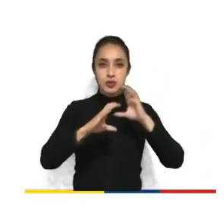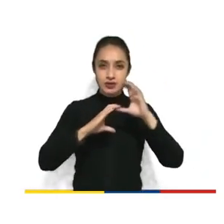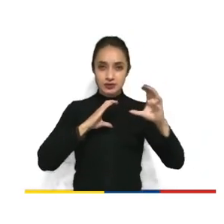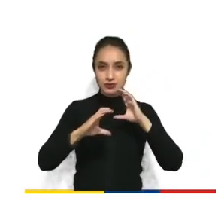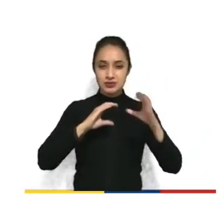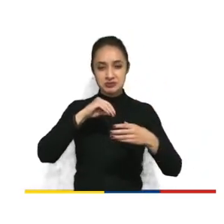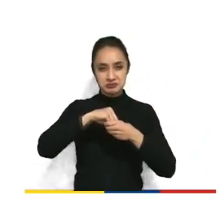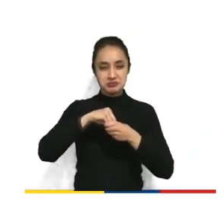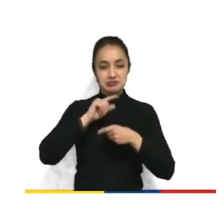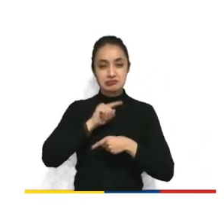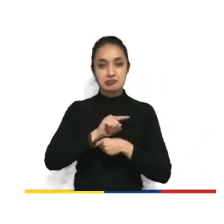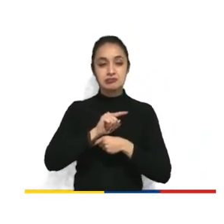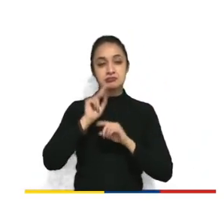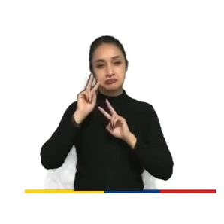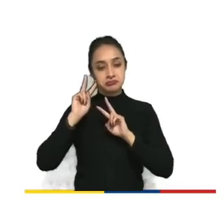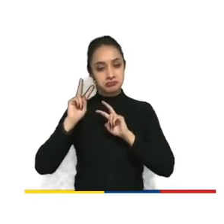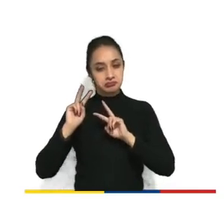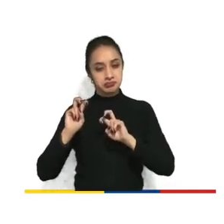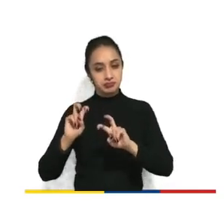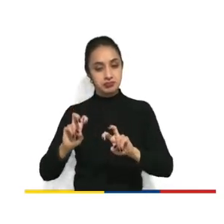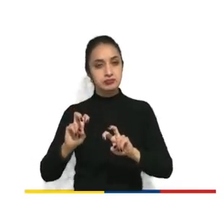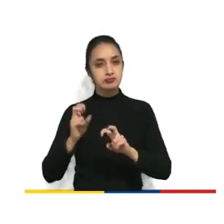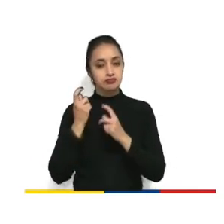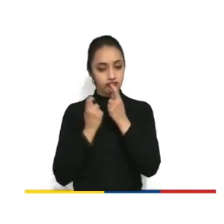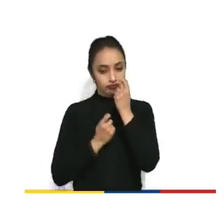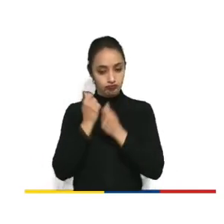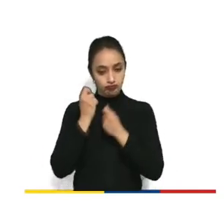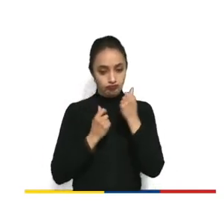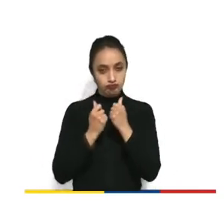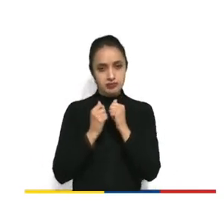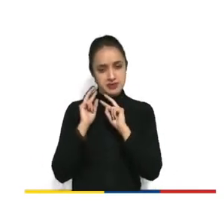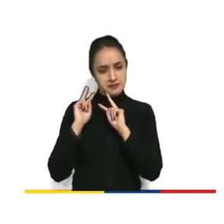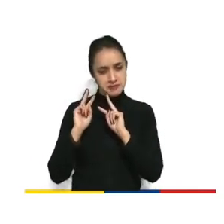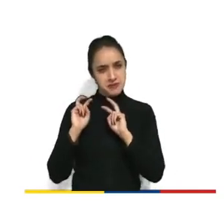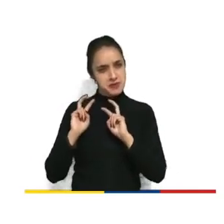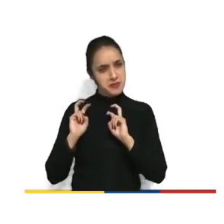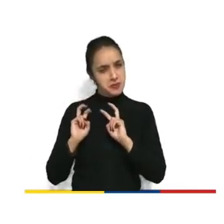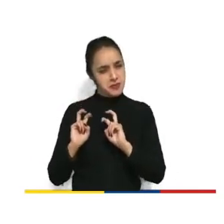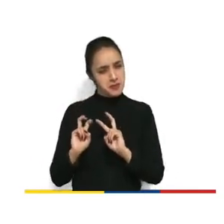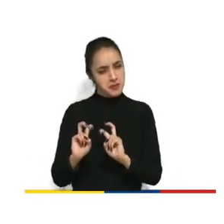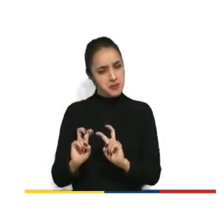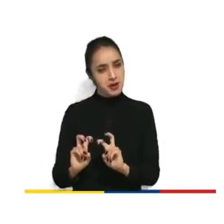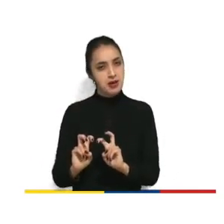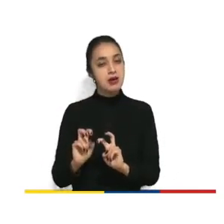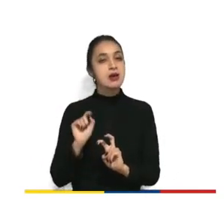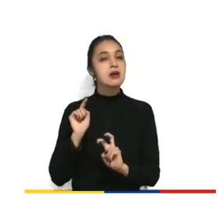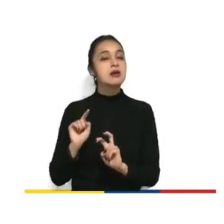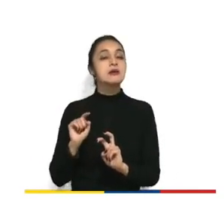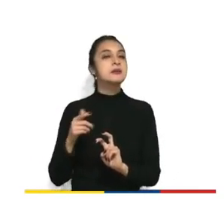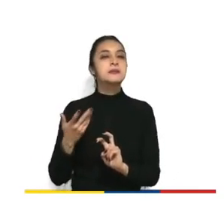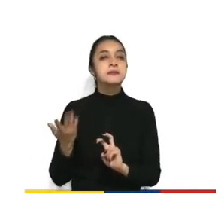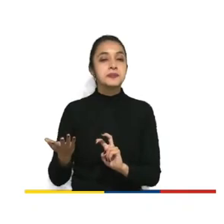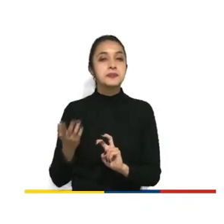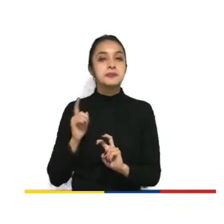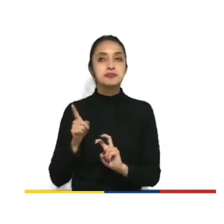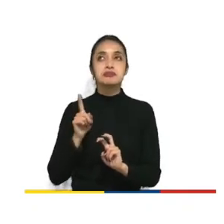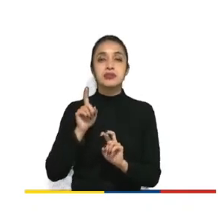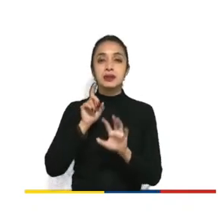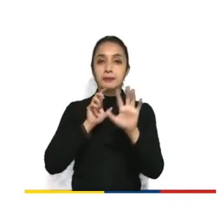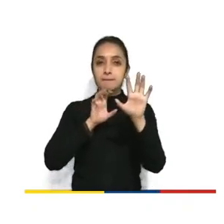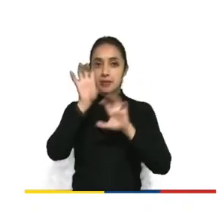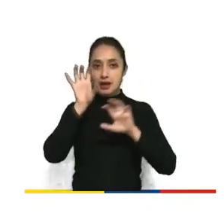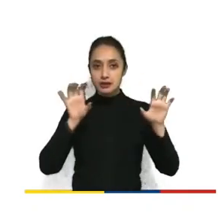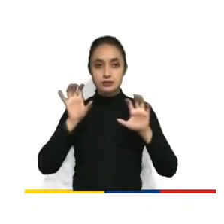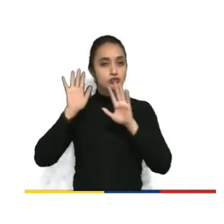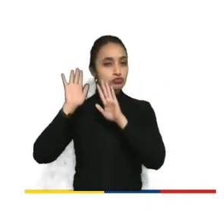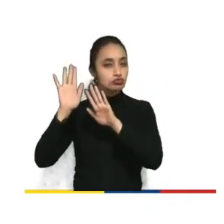económica que realizamos de manera muy intensiva se llevó a cabo en todos los países de